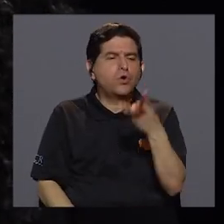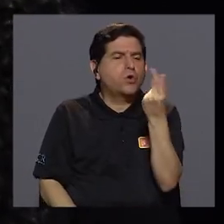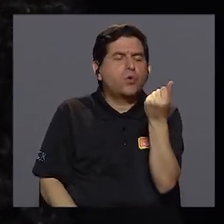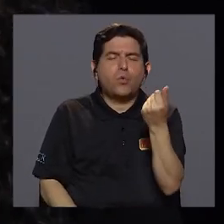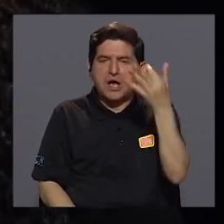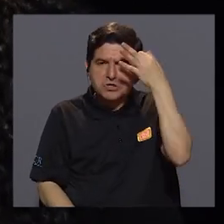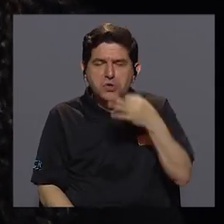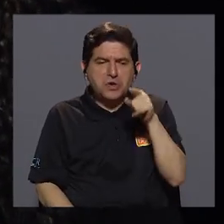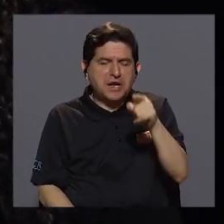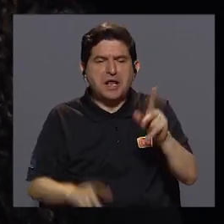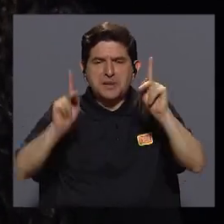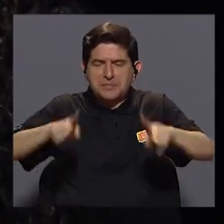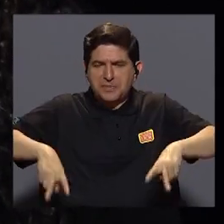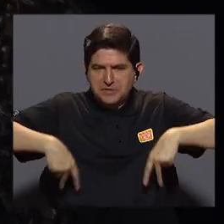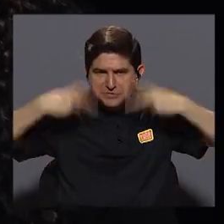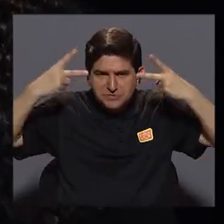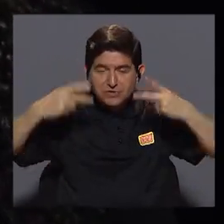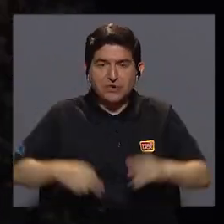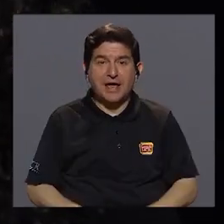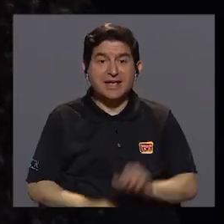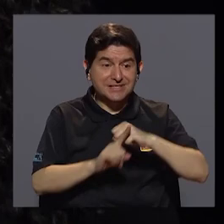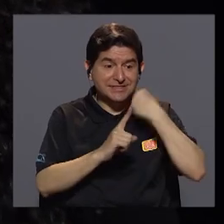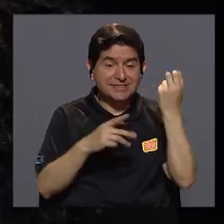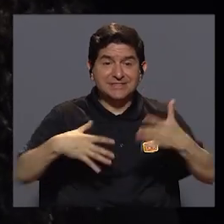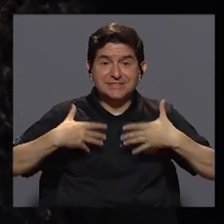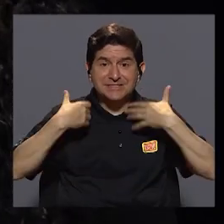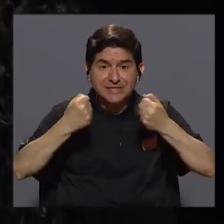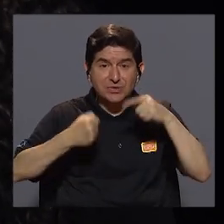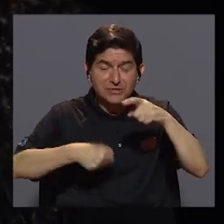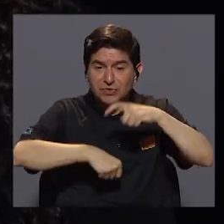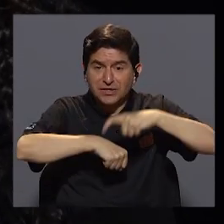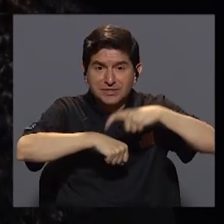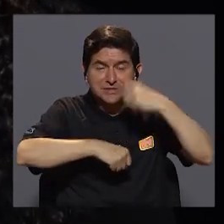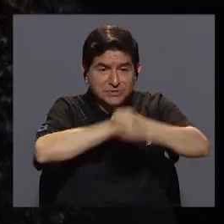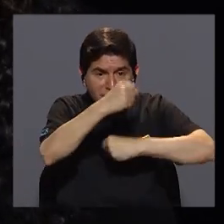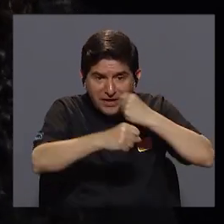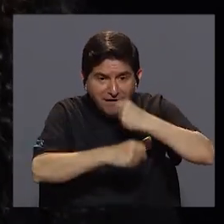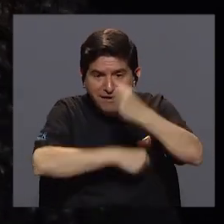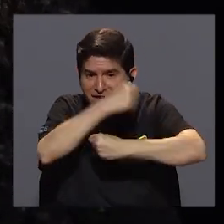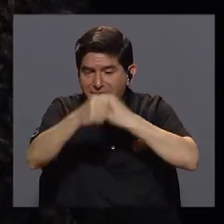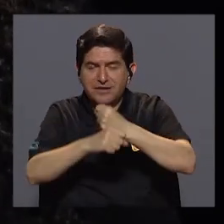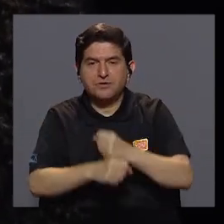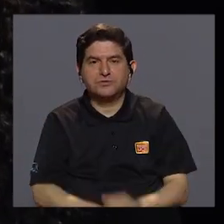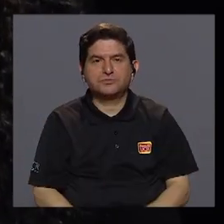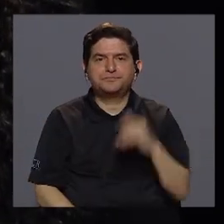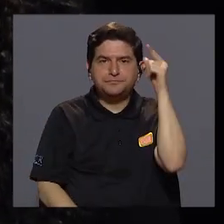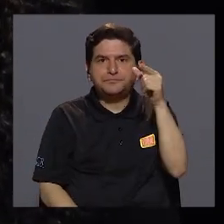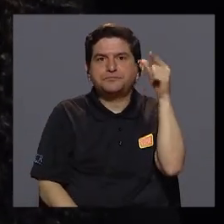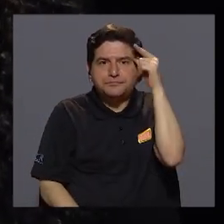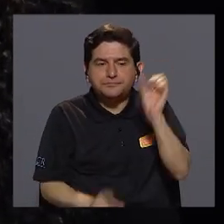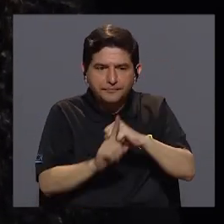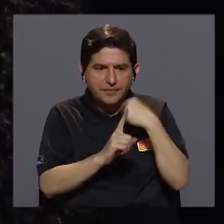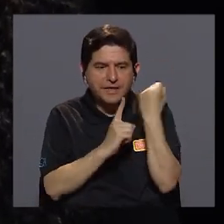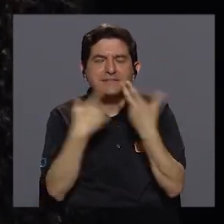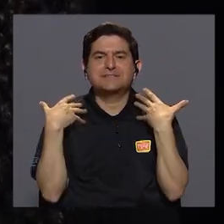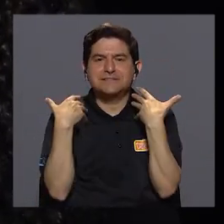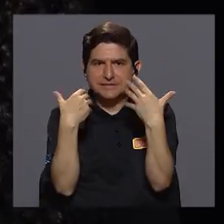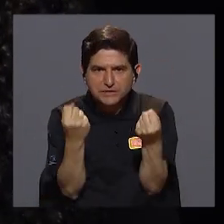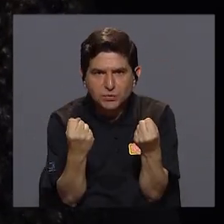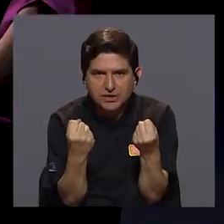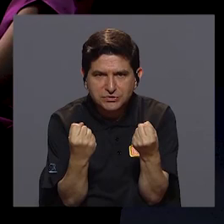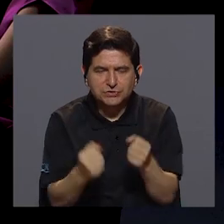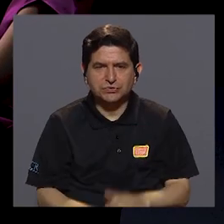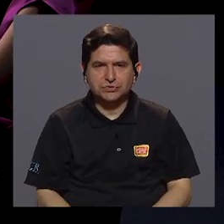espera que vayamos a vivir, sino la condición de salud en esos años. ¿Por qué? Porque evidentemente, la condición de salud,